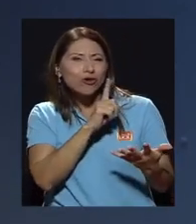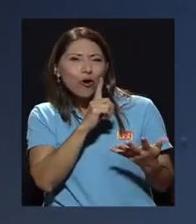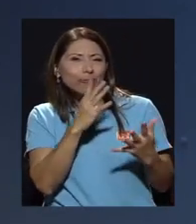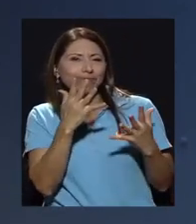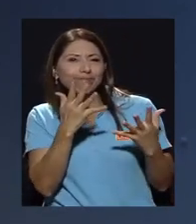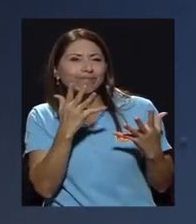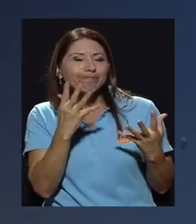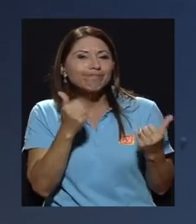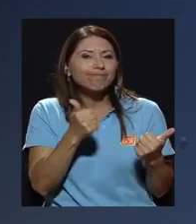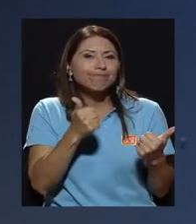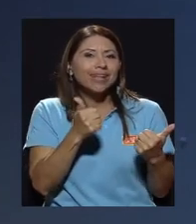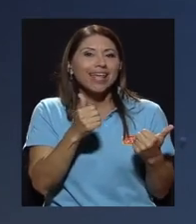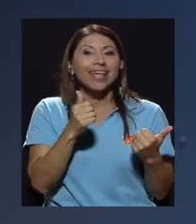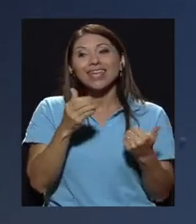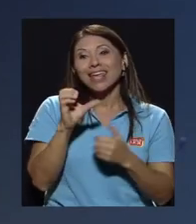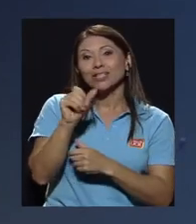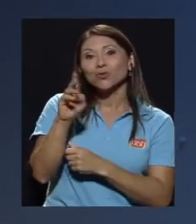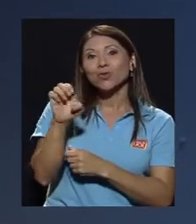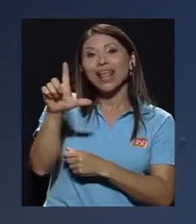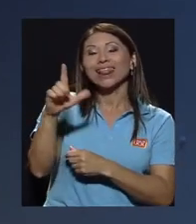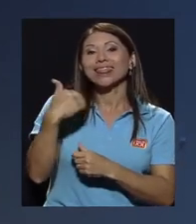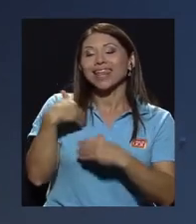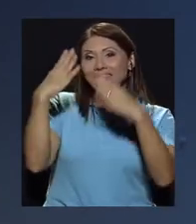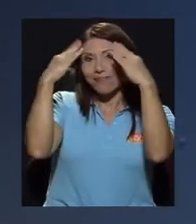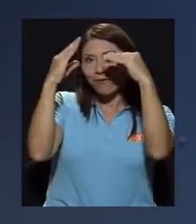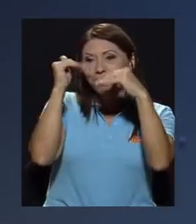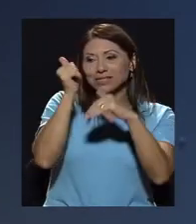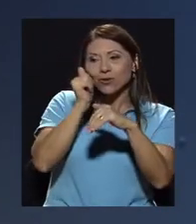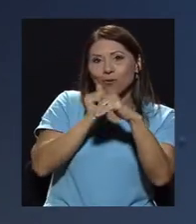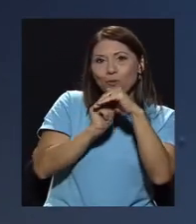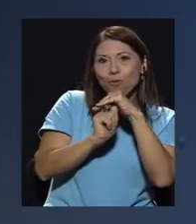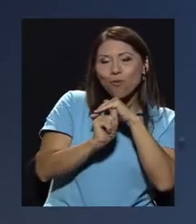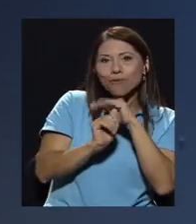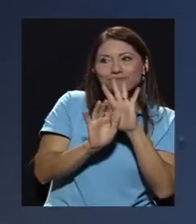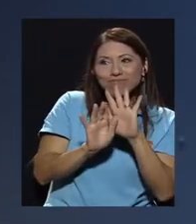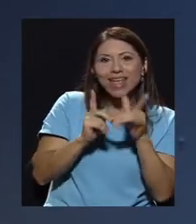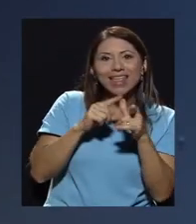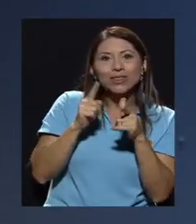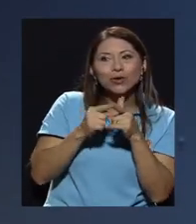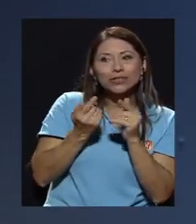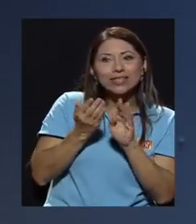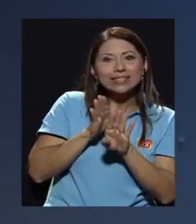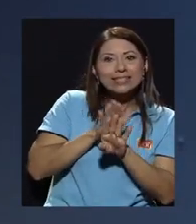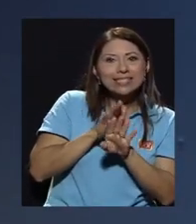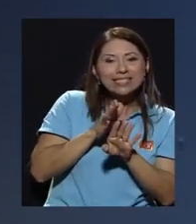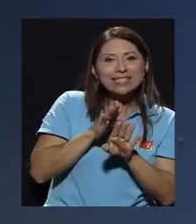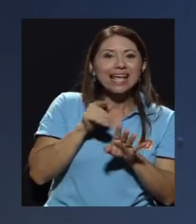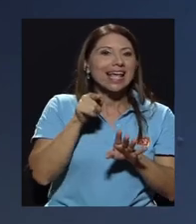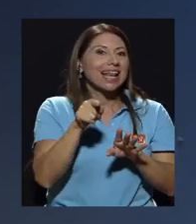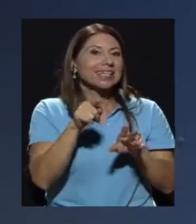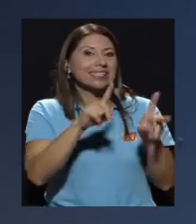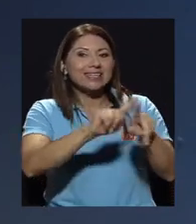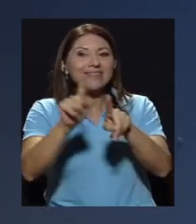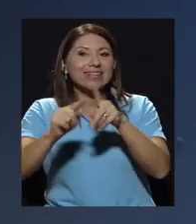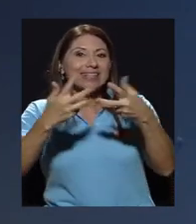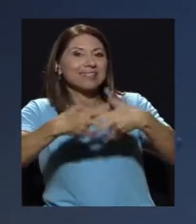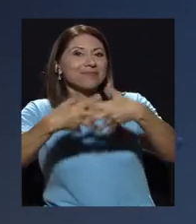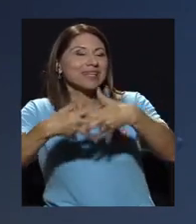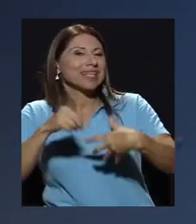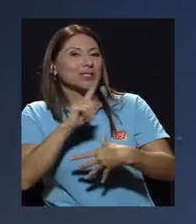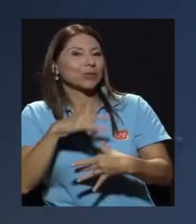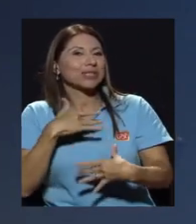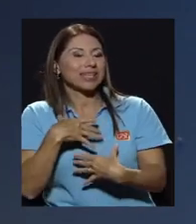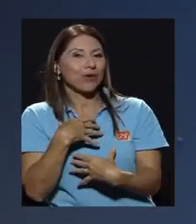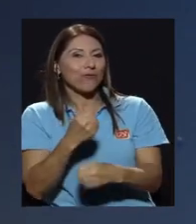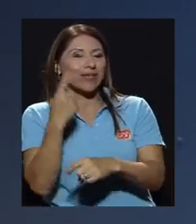en la SUTEL hay información que se guarda información que se reserva entonces eso no le da confianza a los operadores para poder